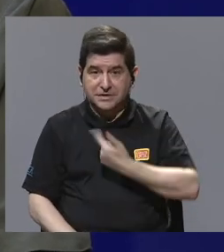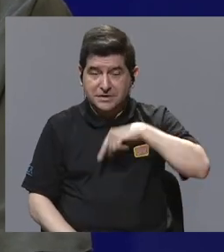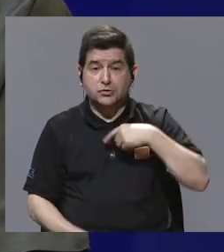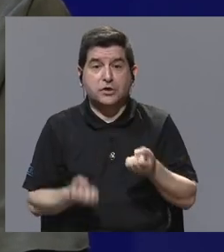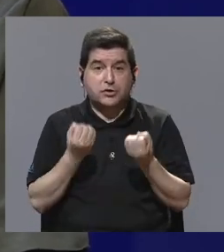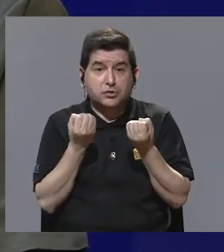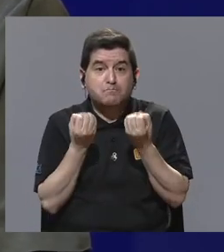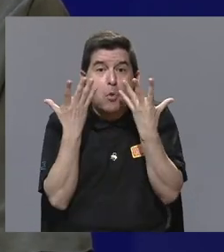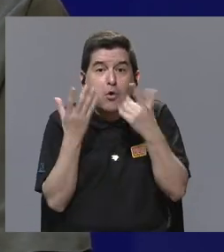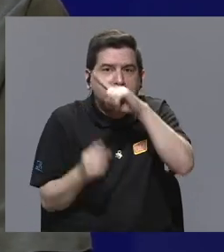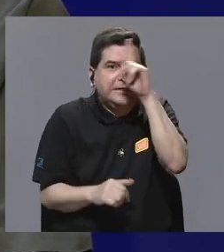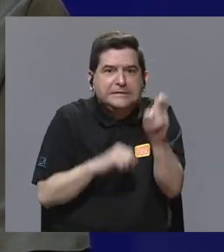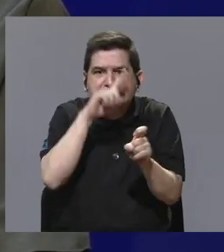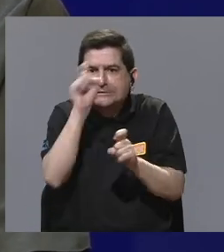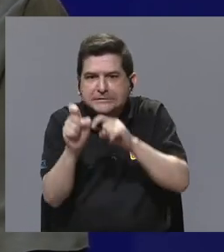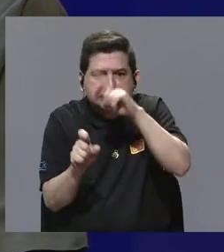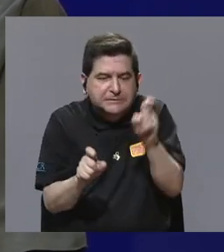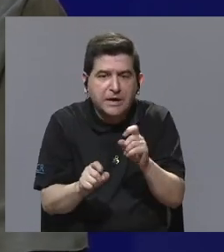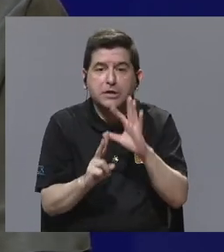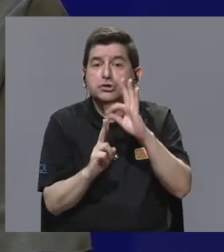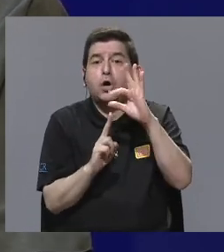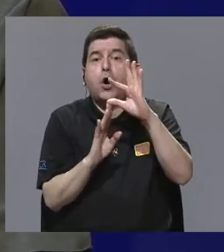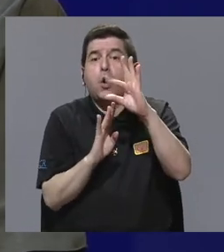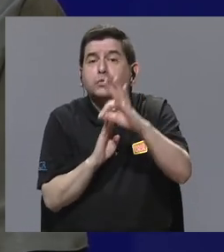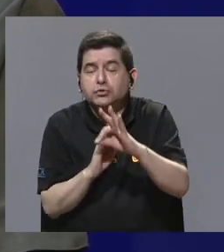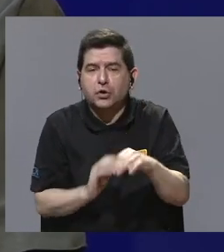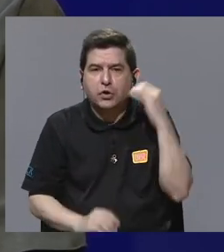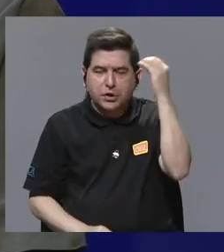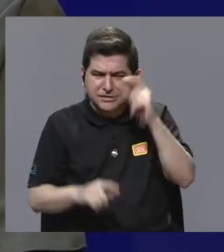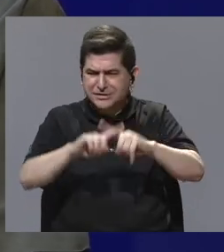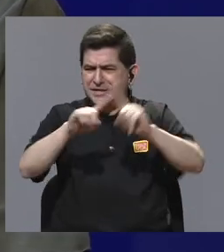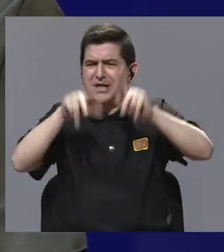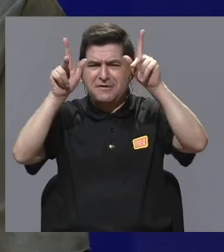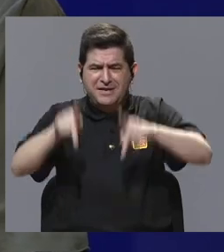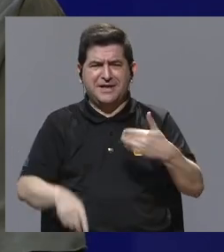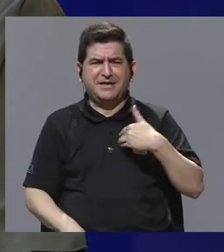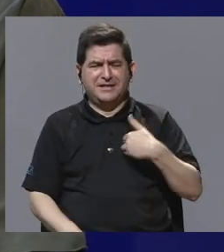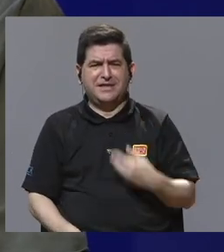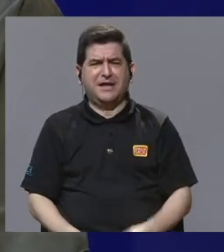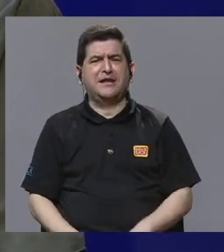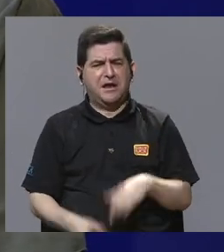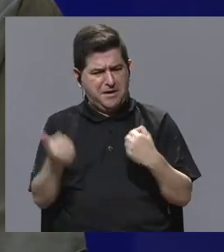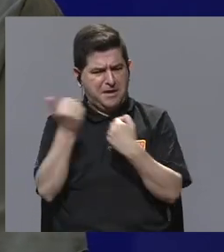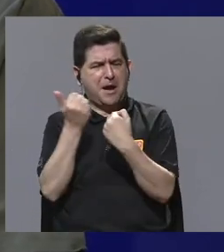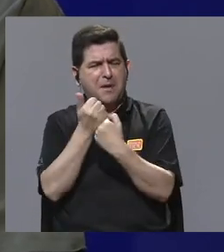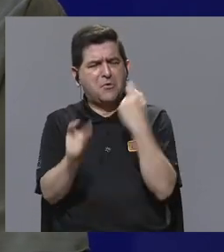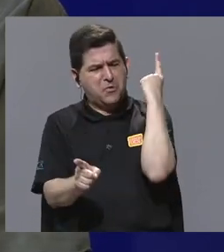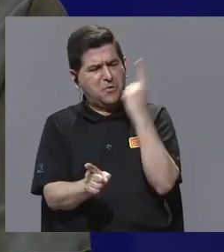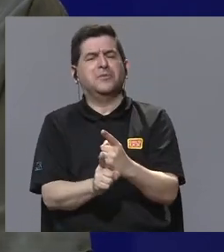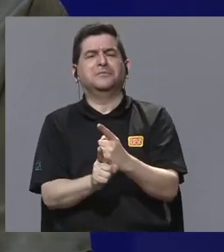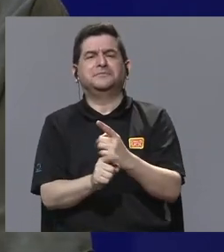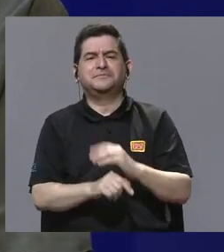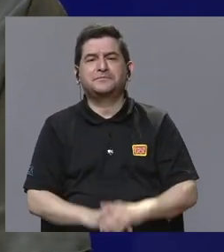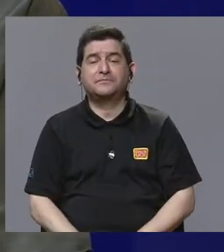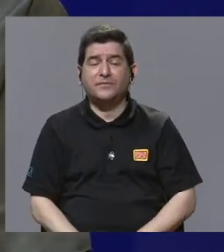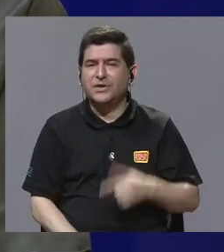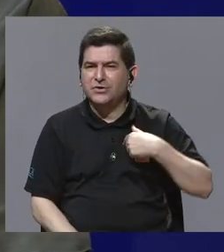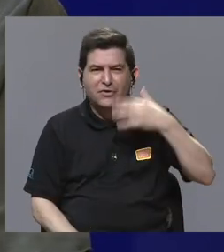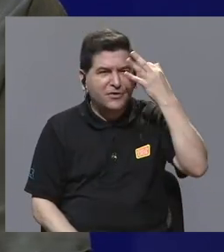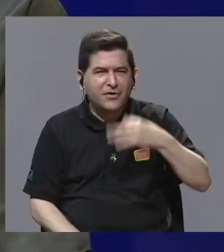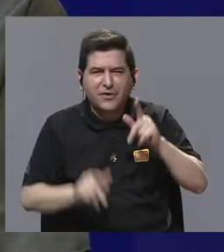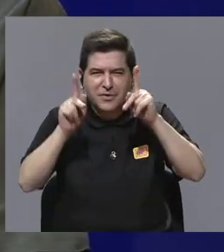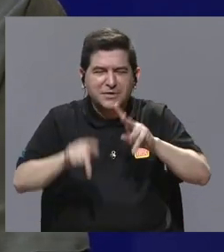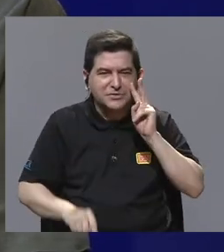Ofrecemos muchísimas preguntas. Ofrecemos muchísimas opciones. La opinión de muchísima gente que tiene muchísima legitimidad. No creo que